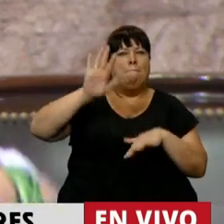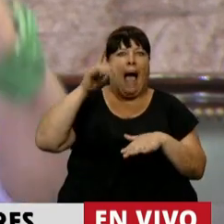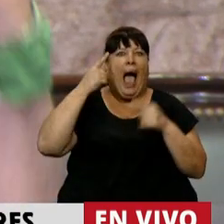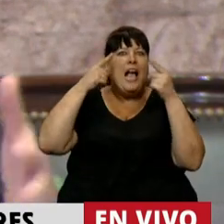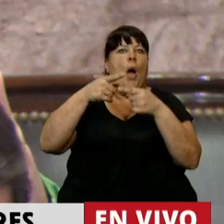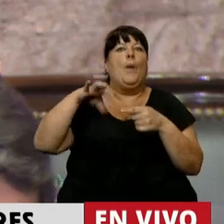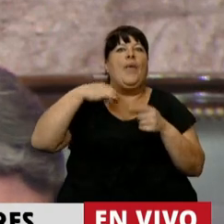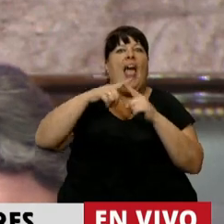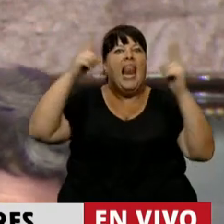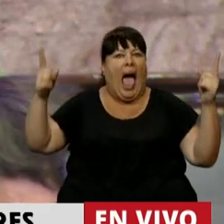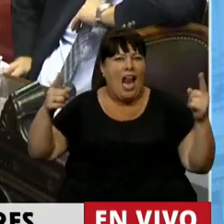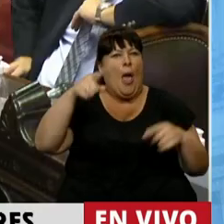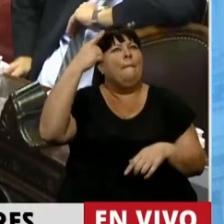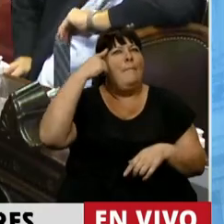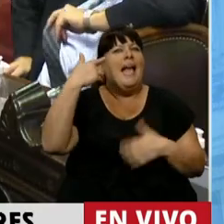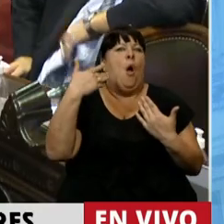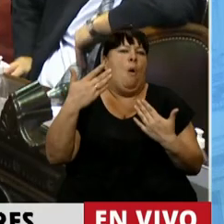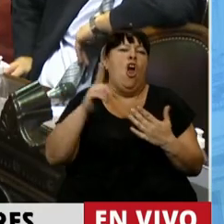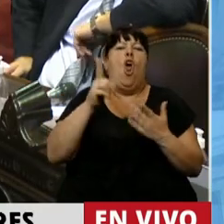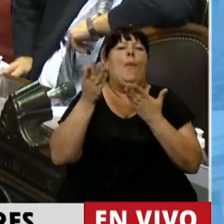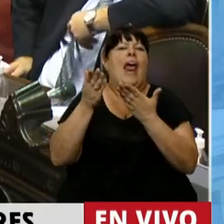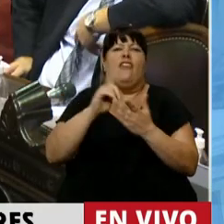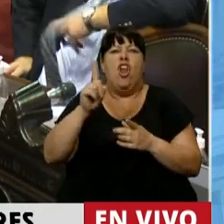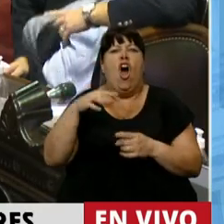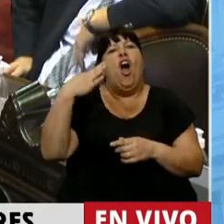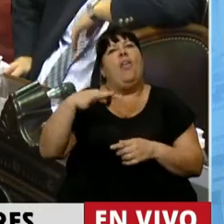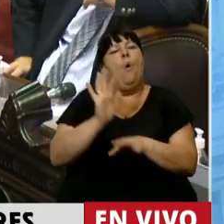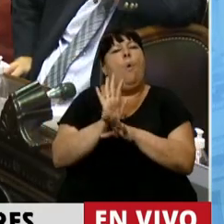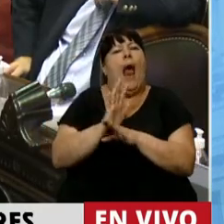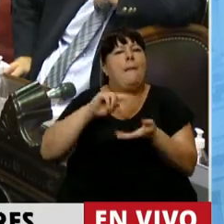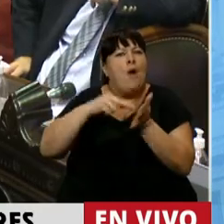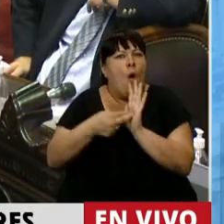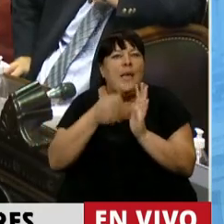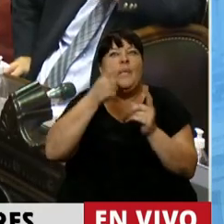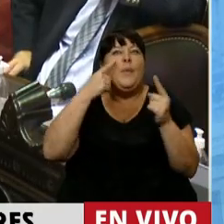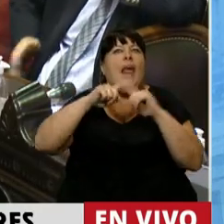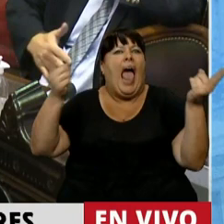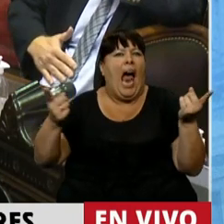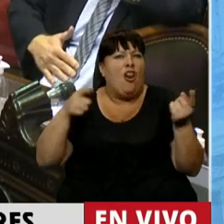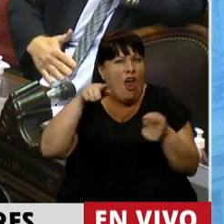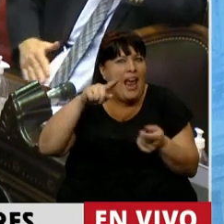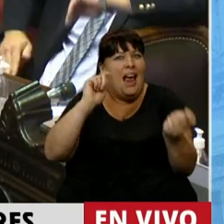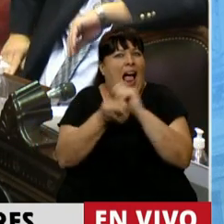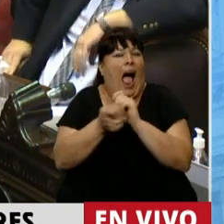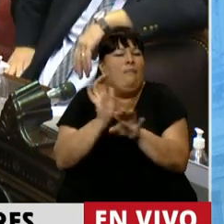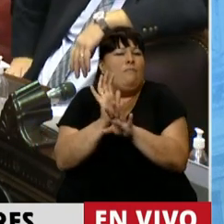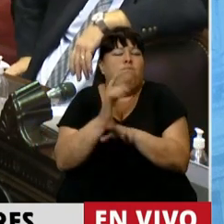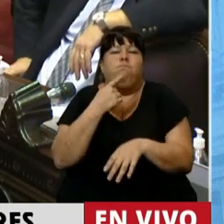expectativa de vida significa no un beneficio, sino que significa un problema? Lo han transformado